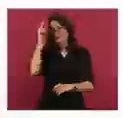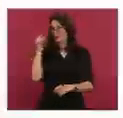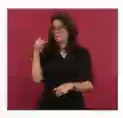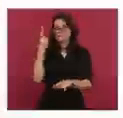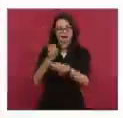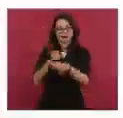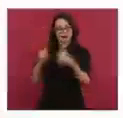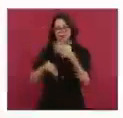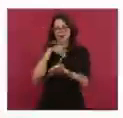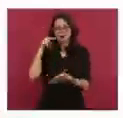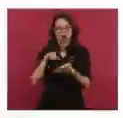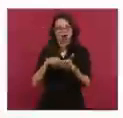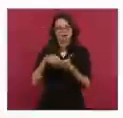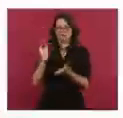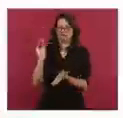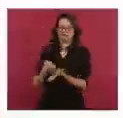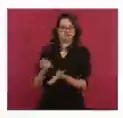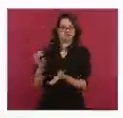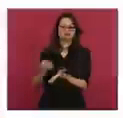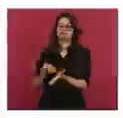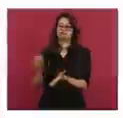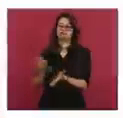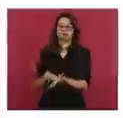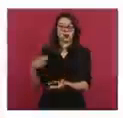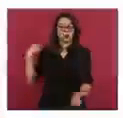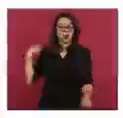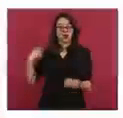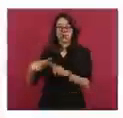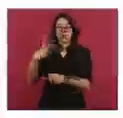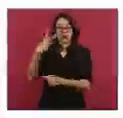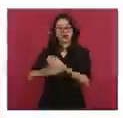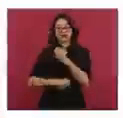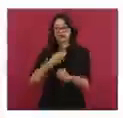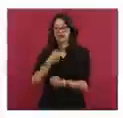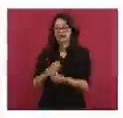desde que se aplica la encuesta.